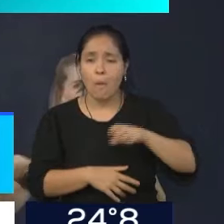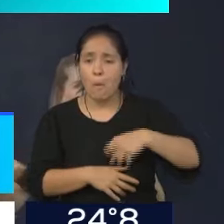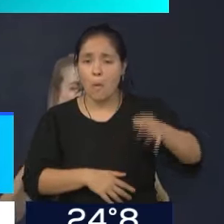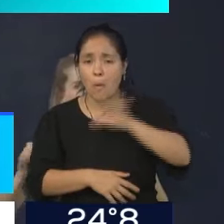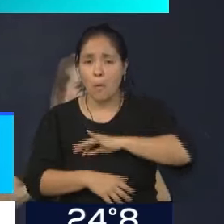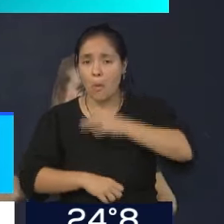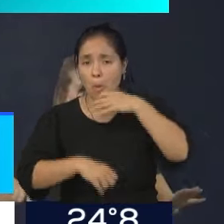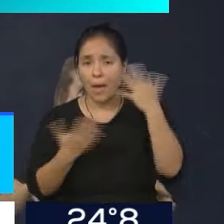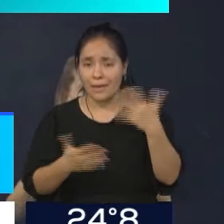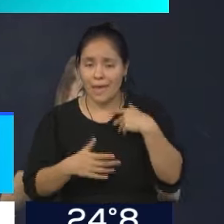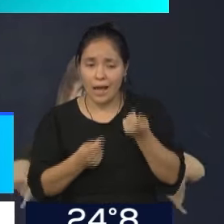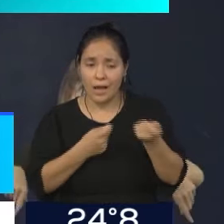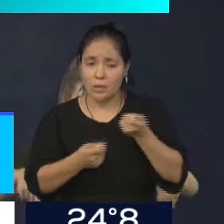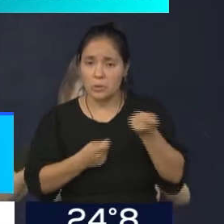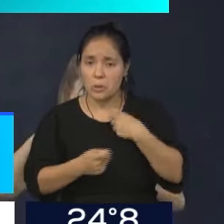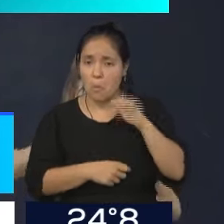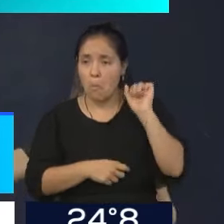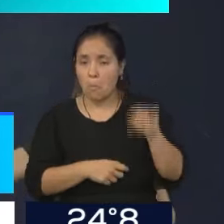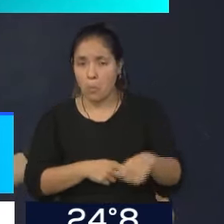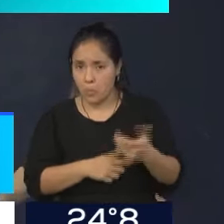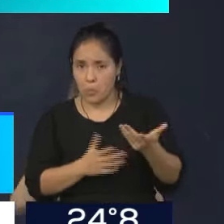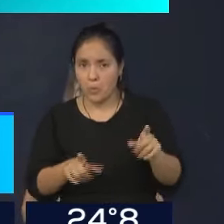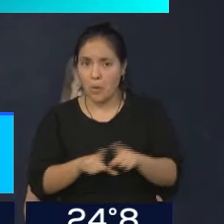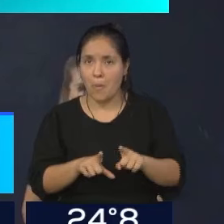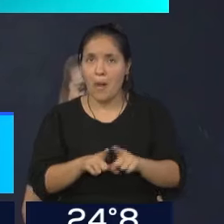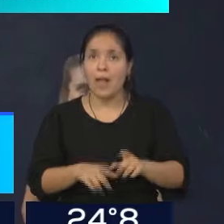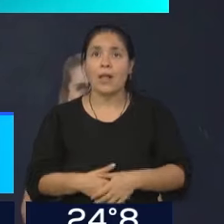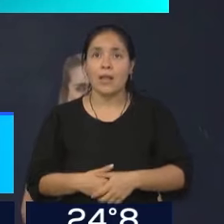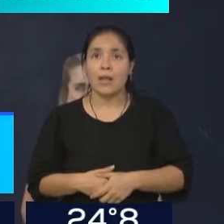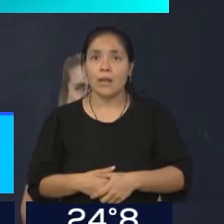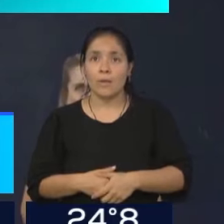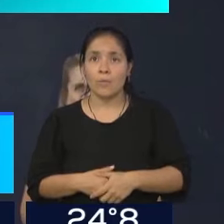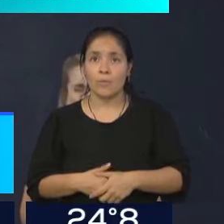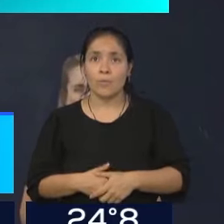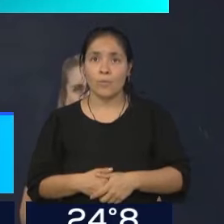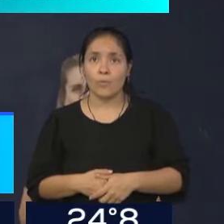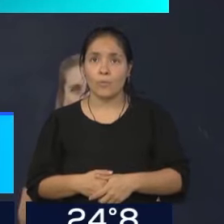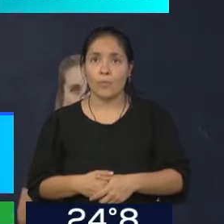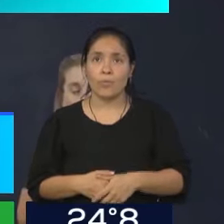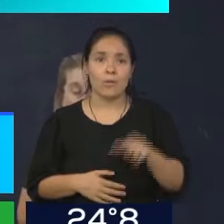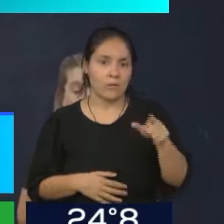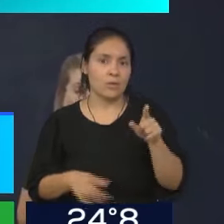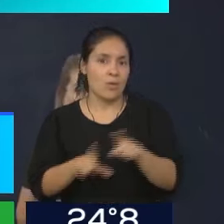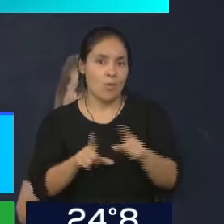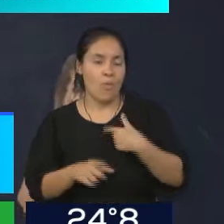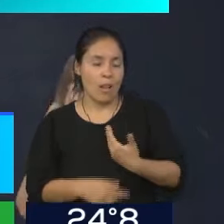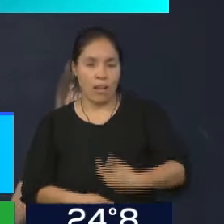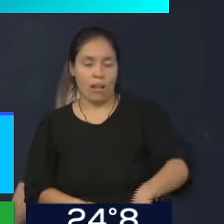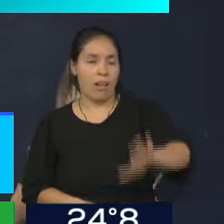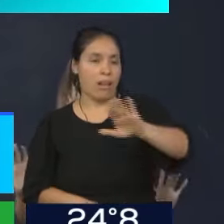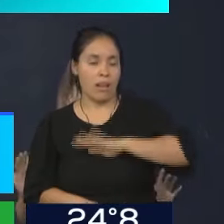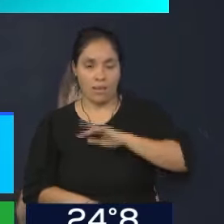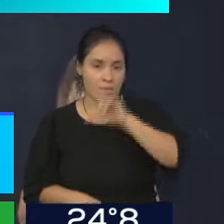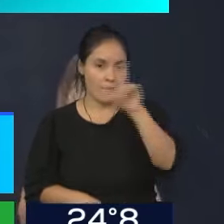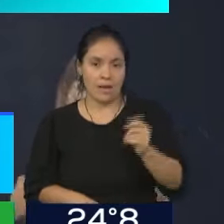incluso es indignante, digamos, para muchos